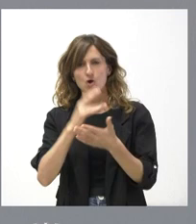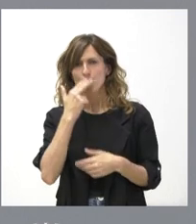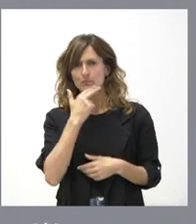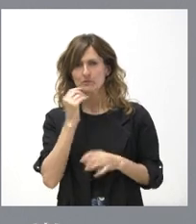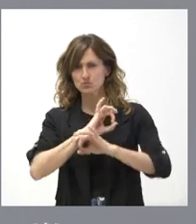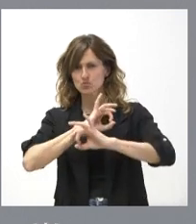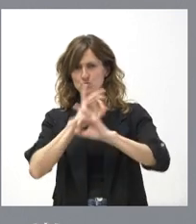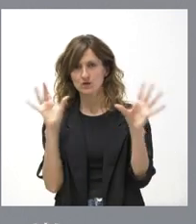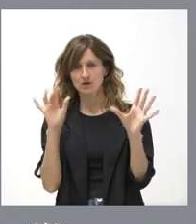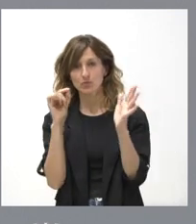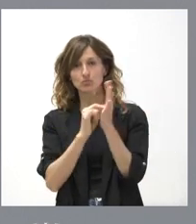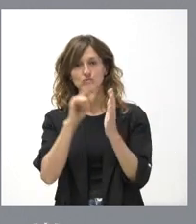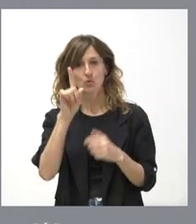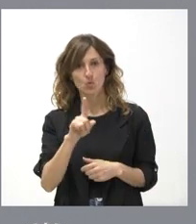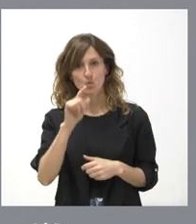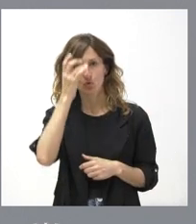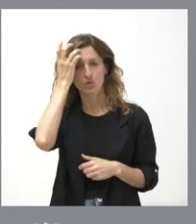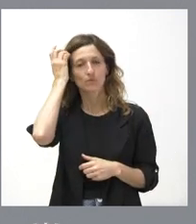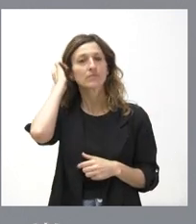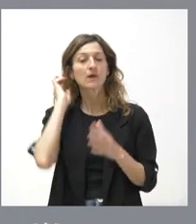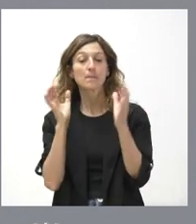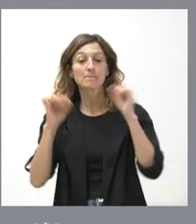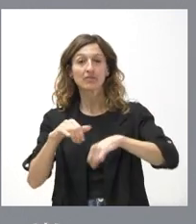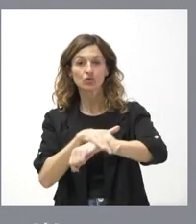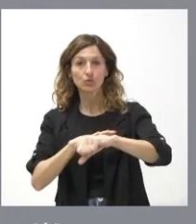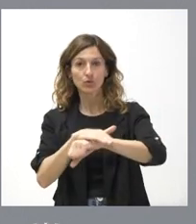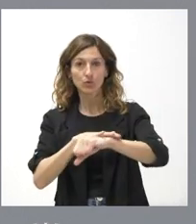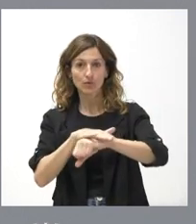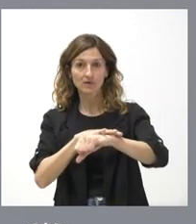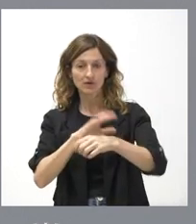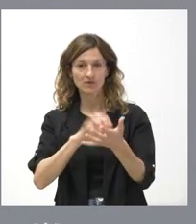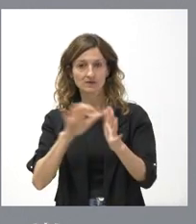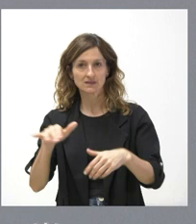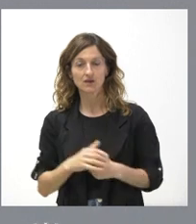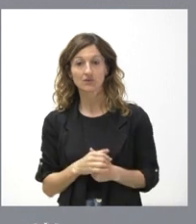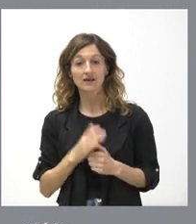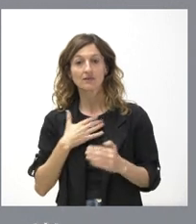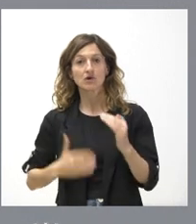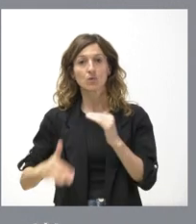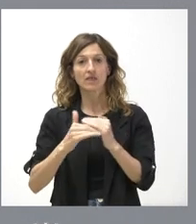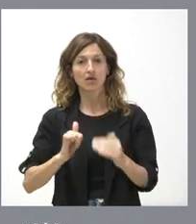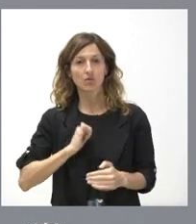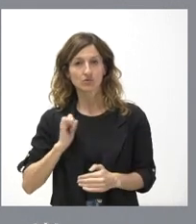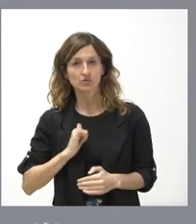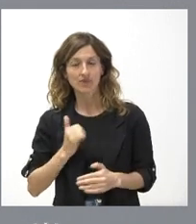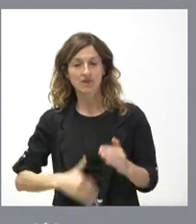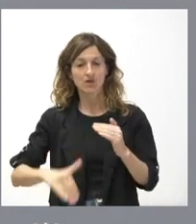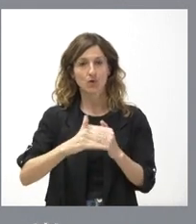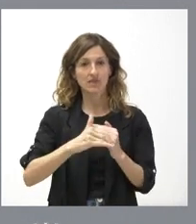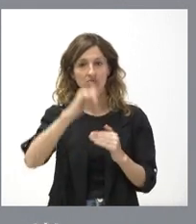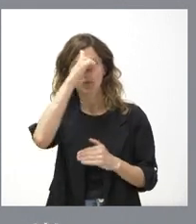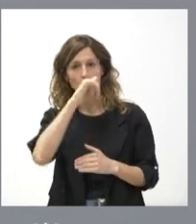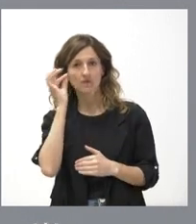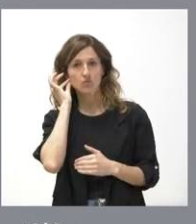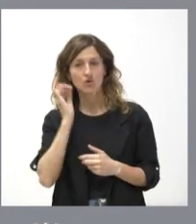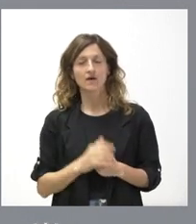y, además, es el punto uno del pacto de gobierno que constituyó el gobierno de Castilla y León por la igualdad de oportunidades, por la igualdad entre mujeres